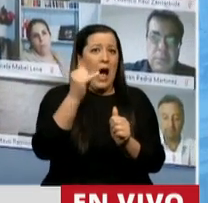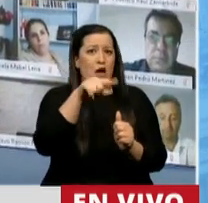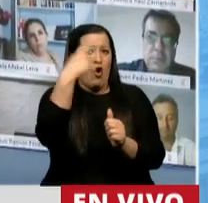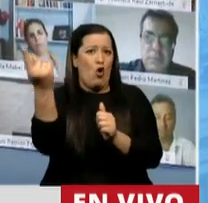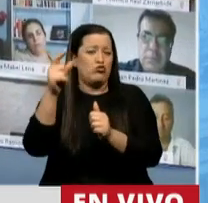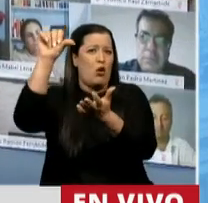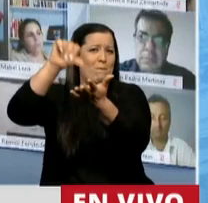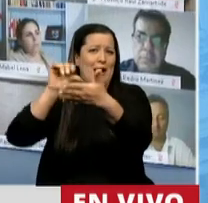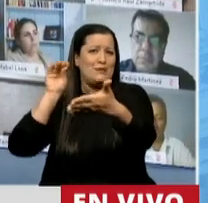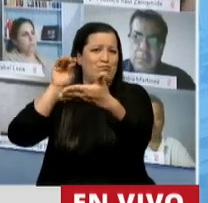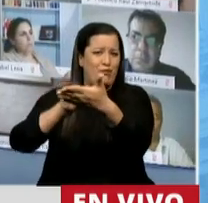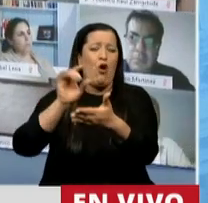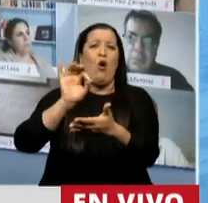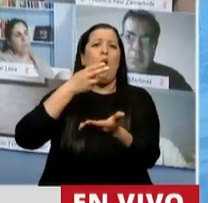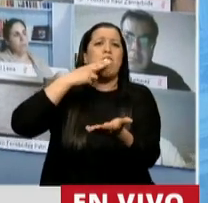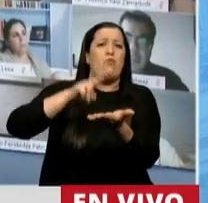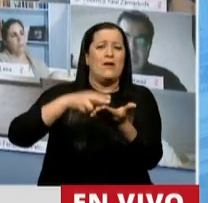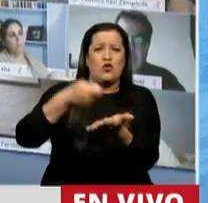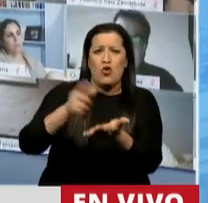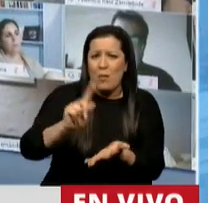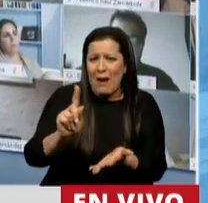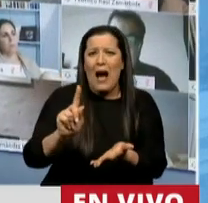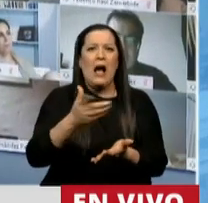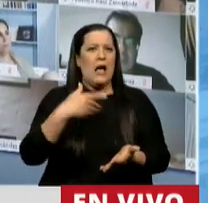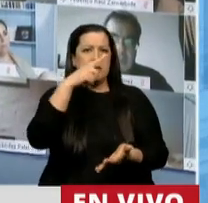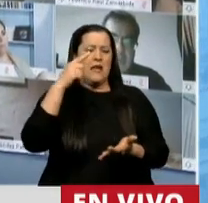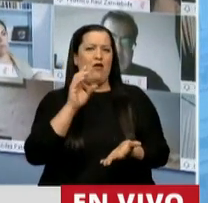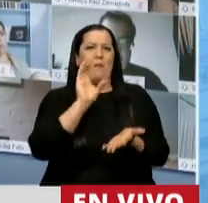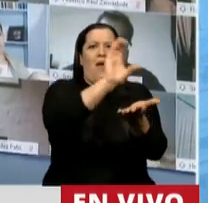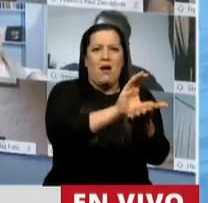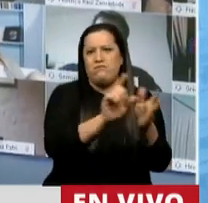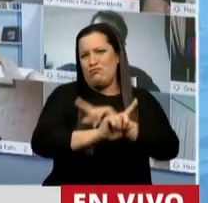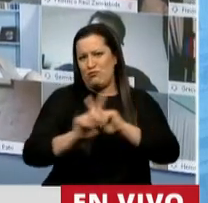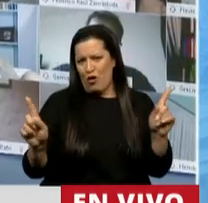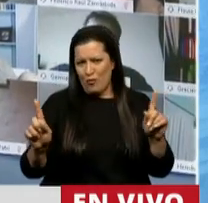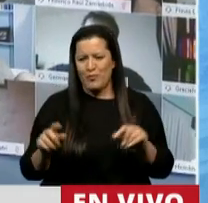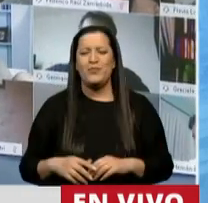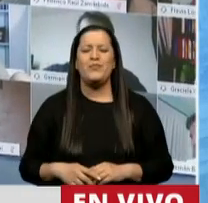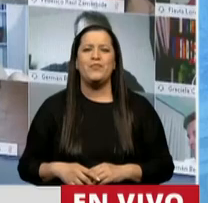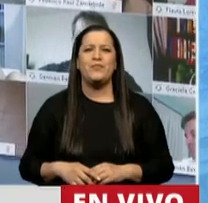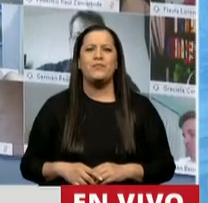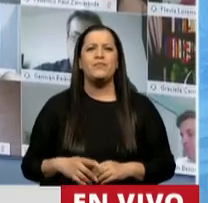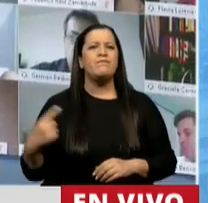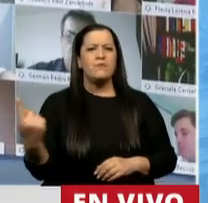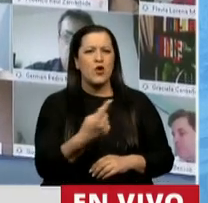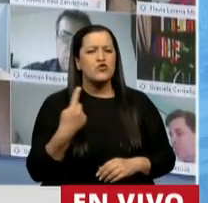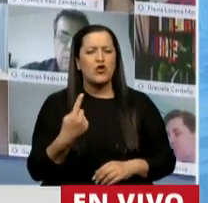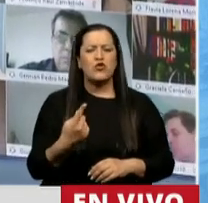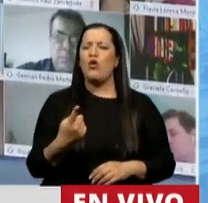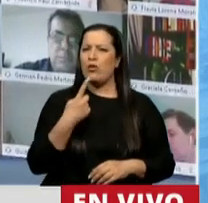no en tributación o lo mismo como aquellas con probada evasión fiscal y vemos que